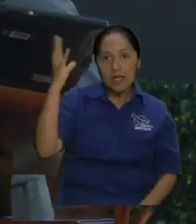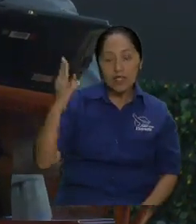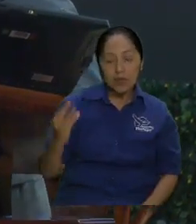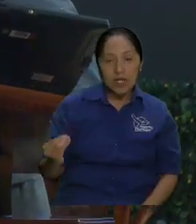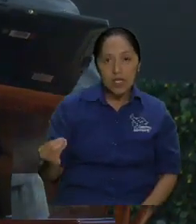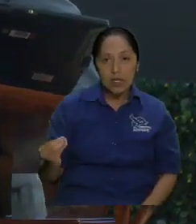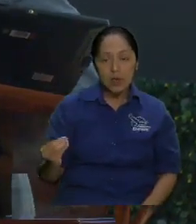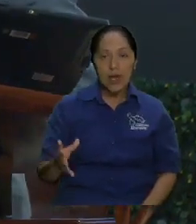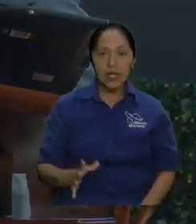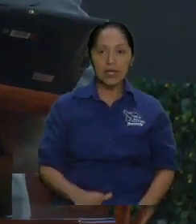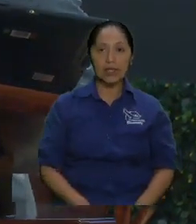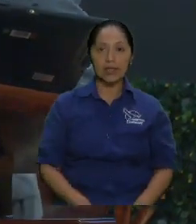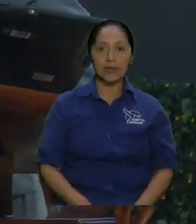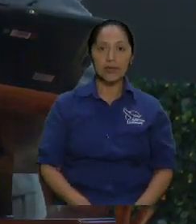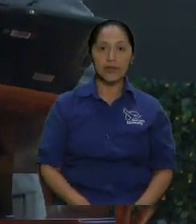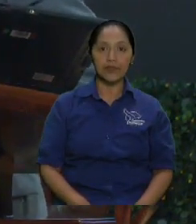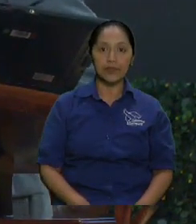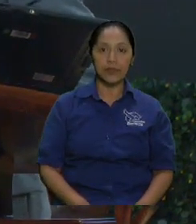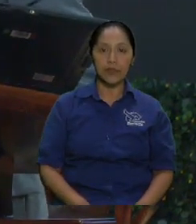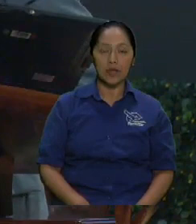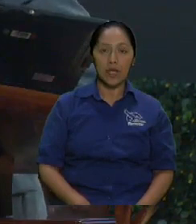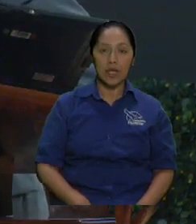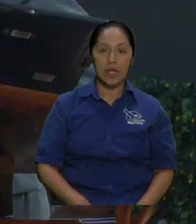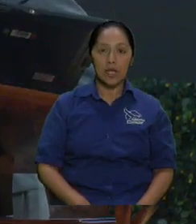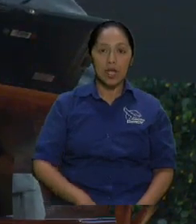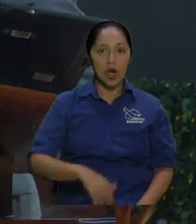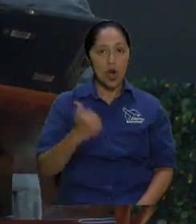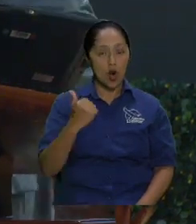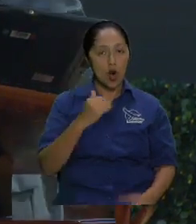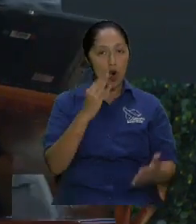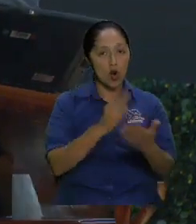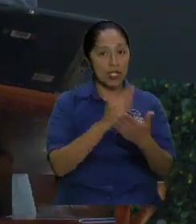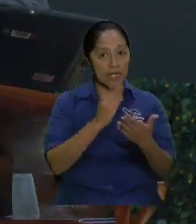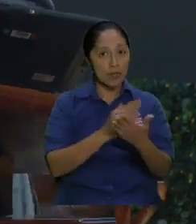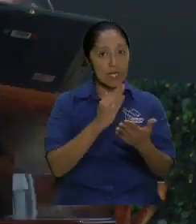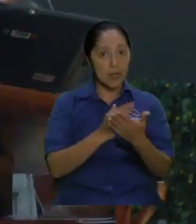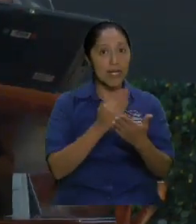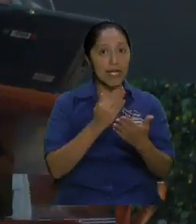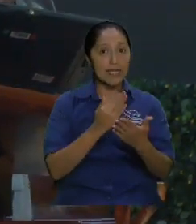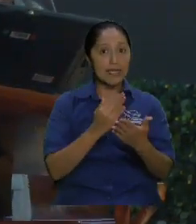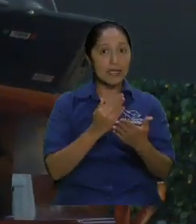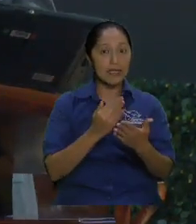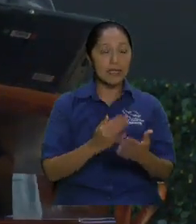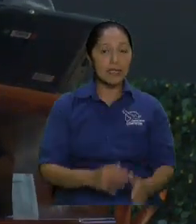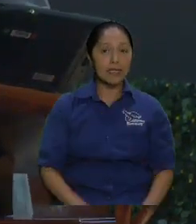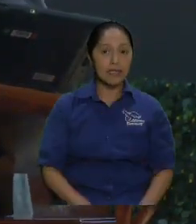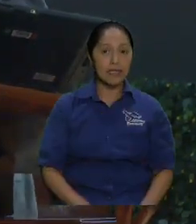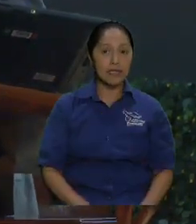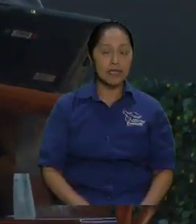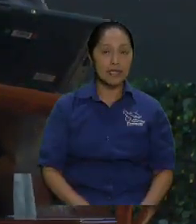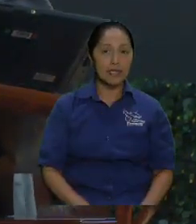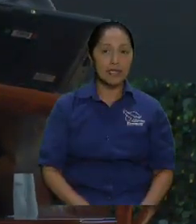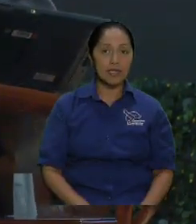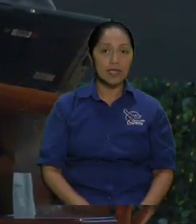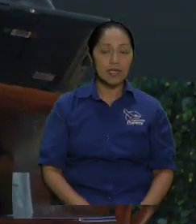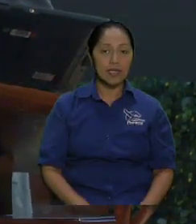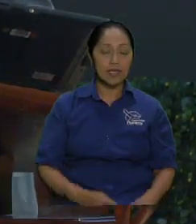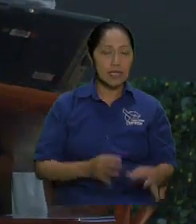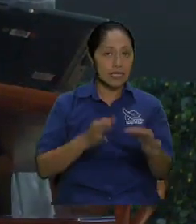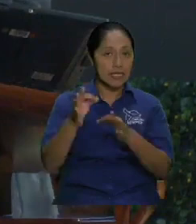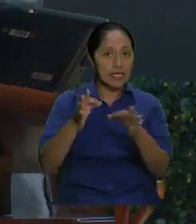llevar a cabo su obra de salvación pero hay otras versiones que van a entender porque porque es amplio la perspectiva